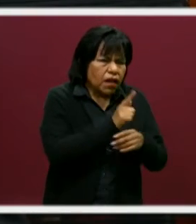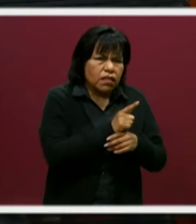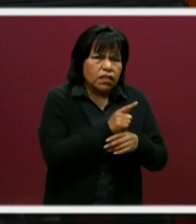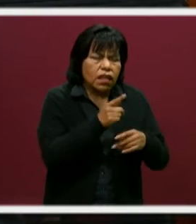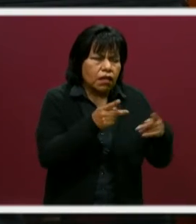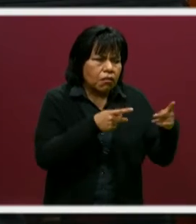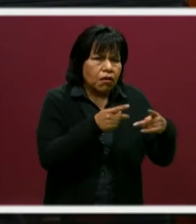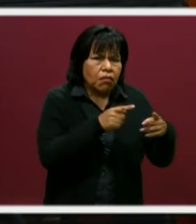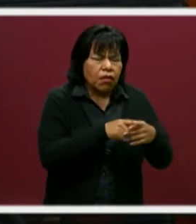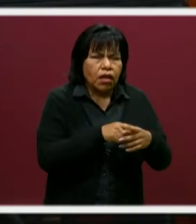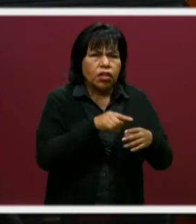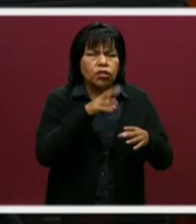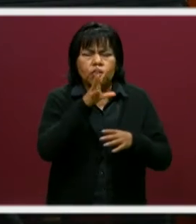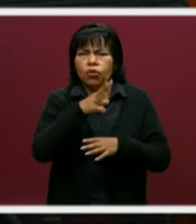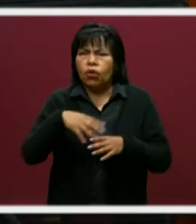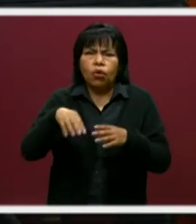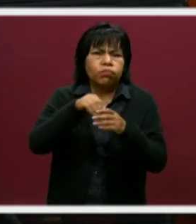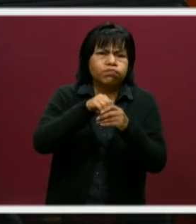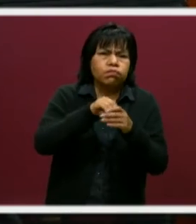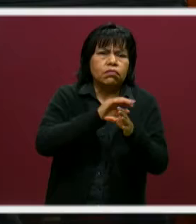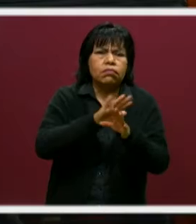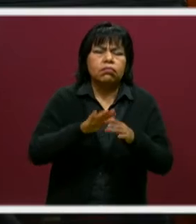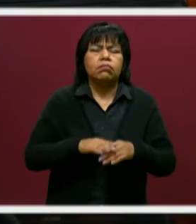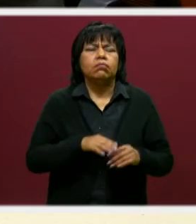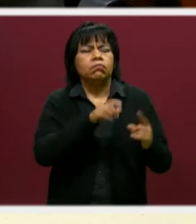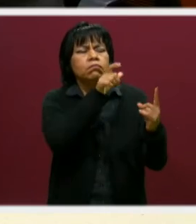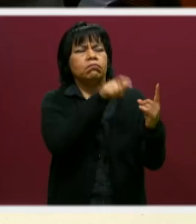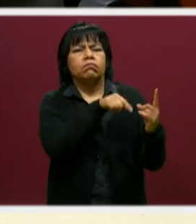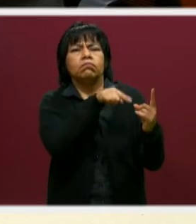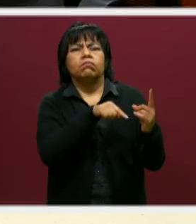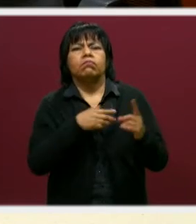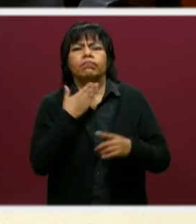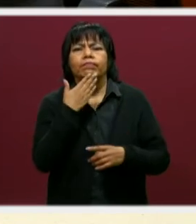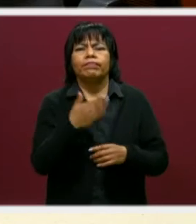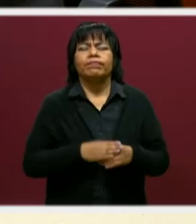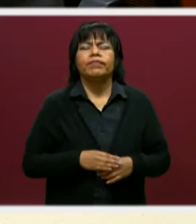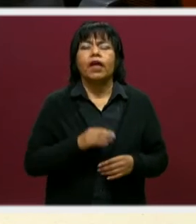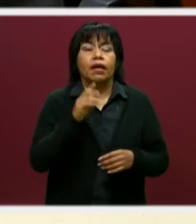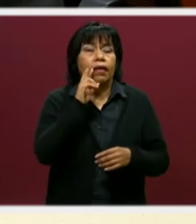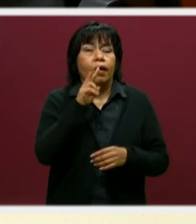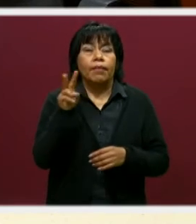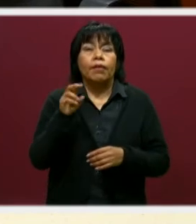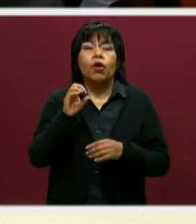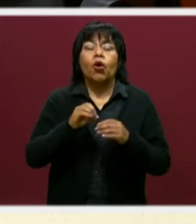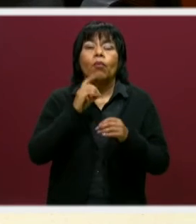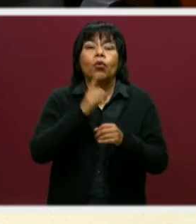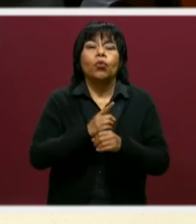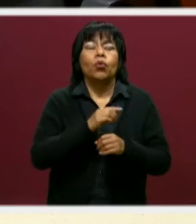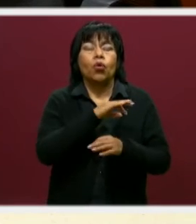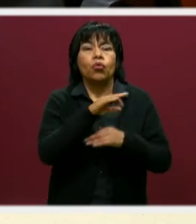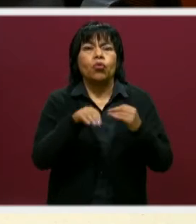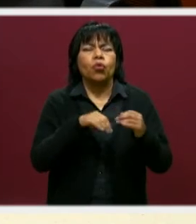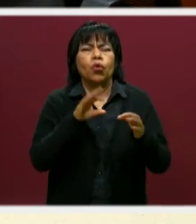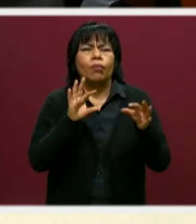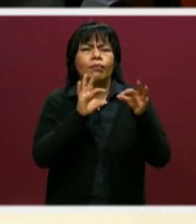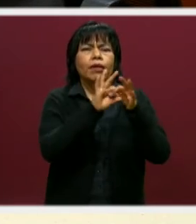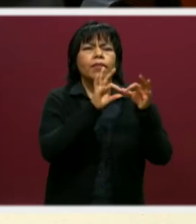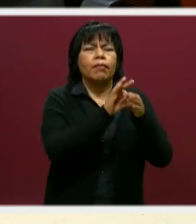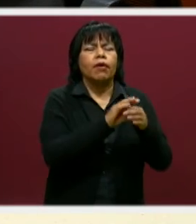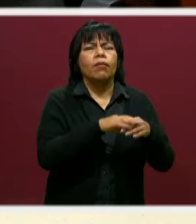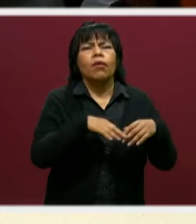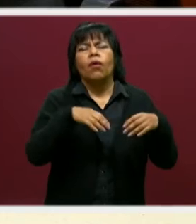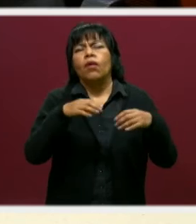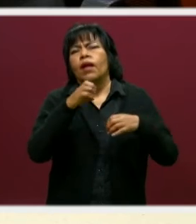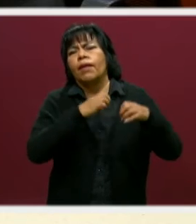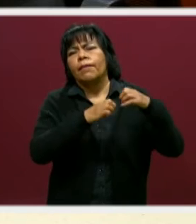bueno, su formación es integral. Pues ahí estábamos viendo todas las oportunidades y todos los convenios que tienen ustedes con